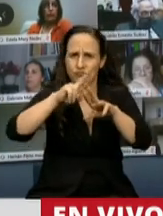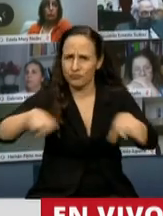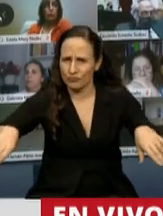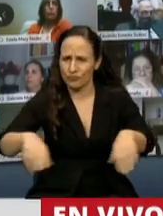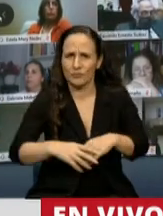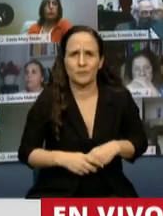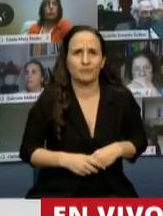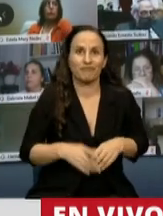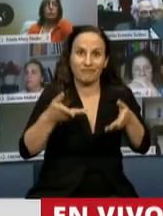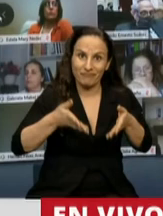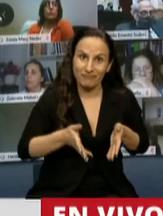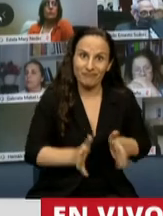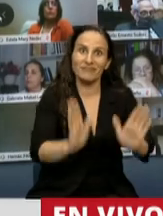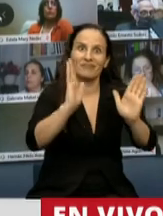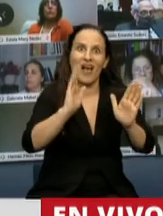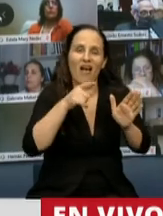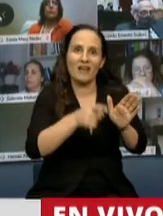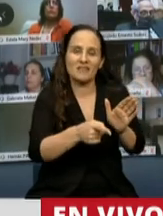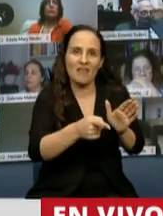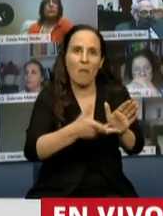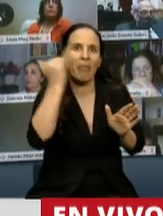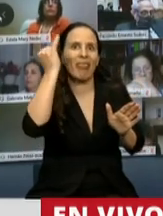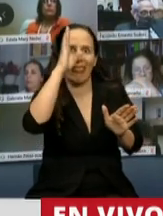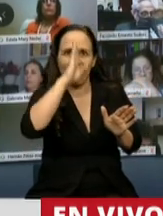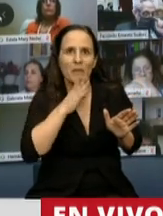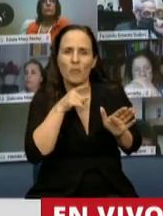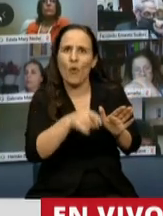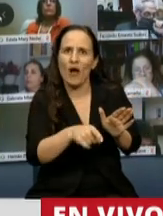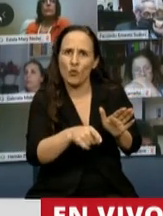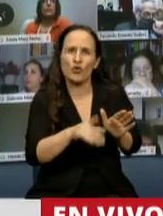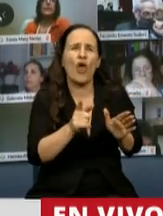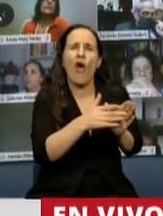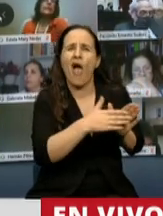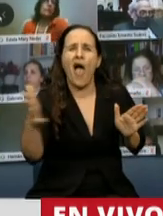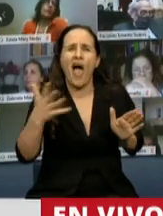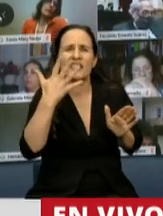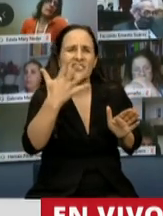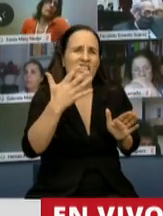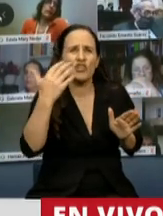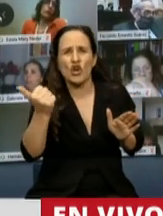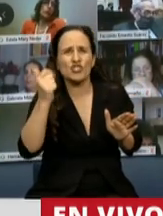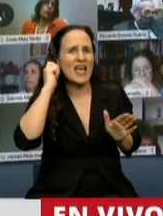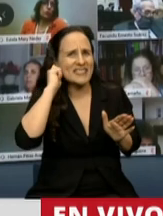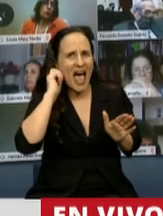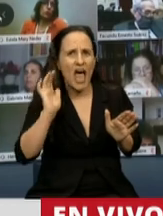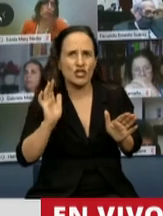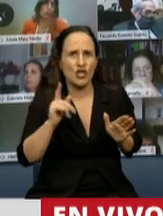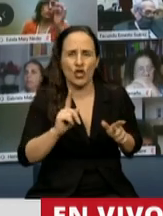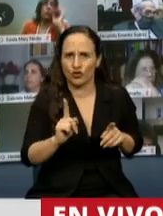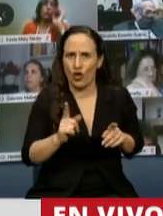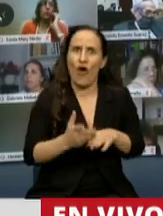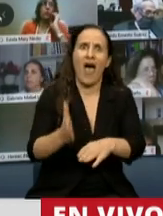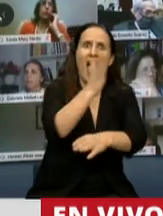la hipoacusia de manera temprana y no diagnosticar a los niños sordos a los 5 o a los 6 años, que vamos a poder